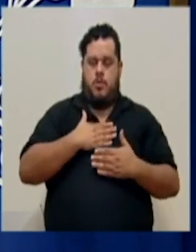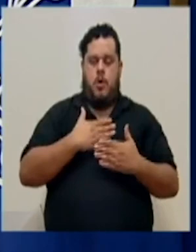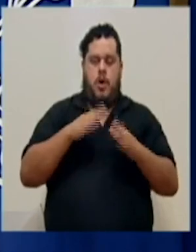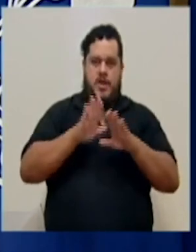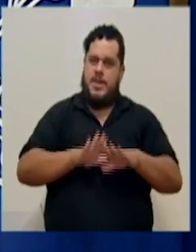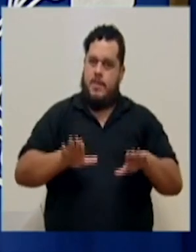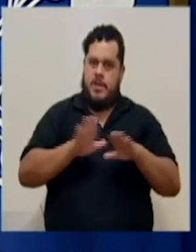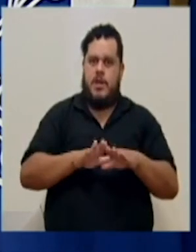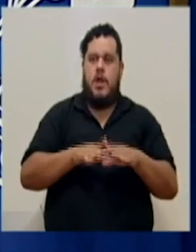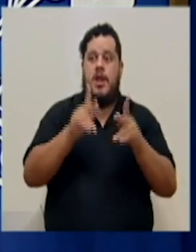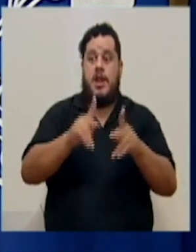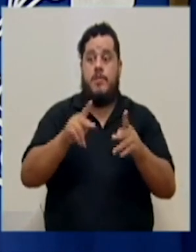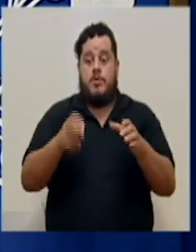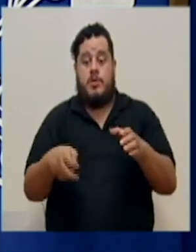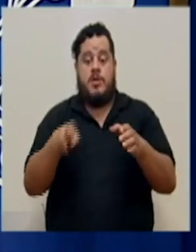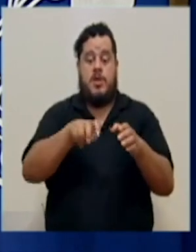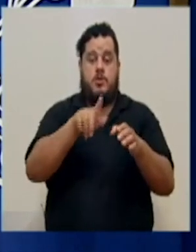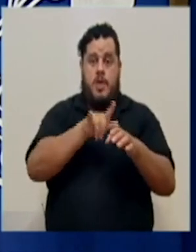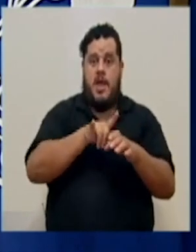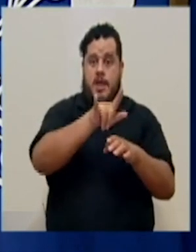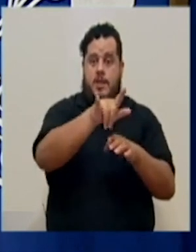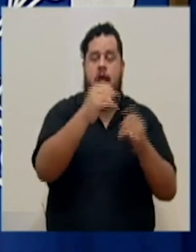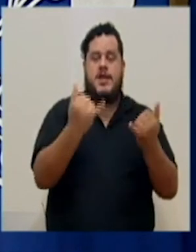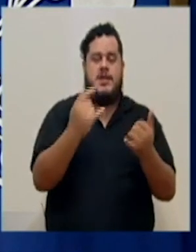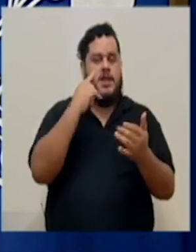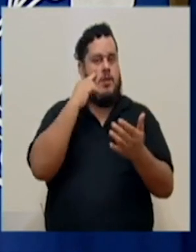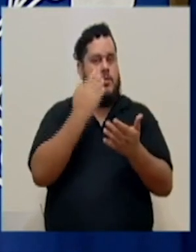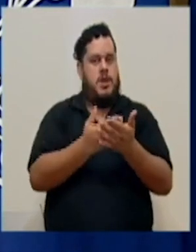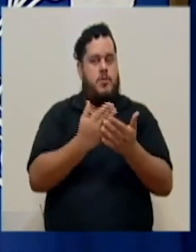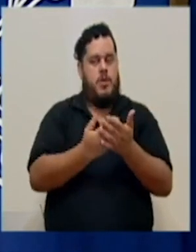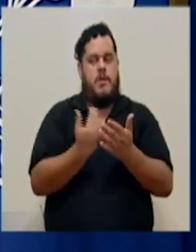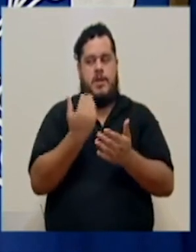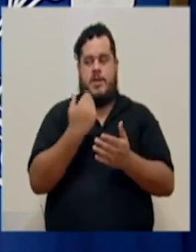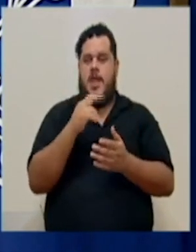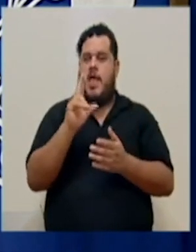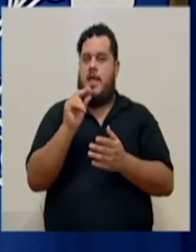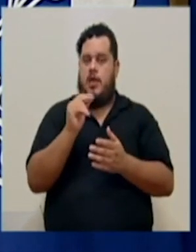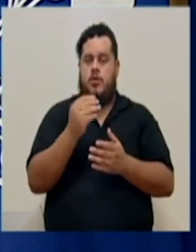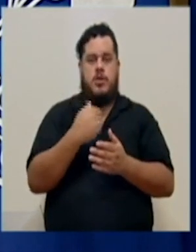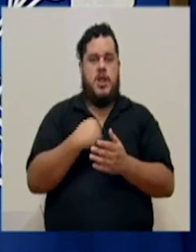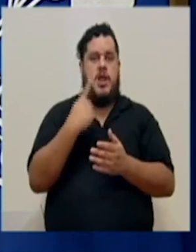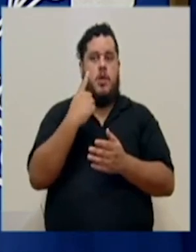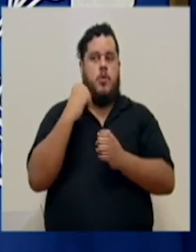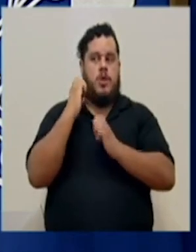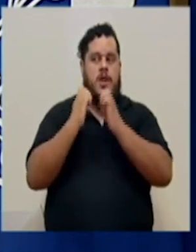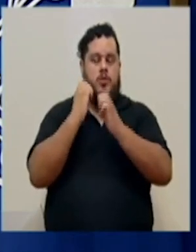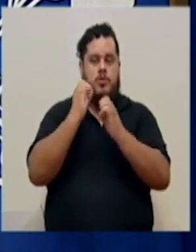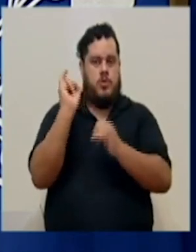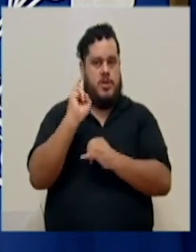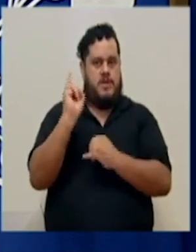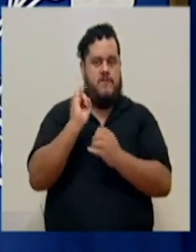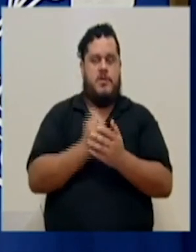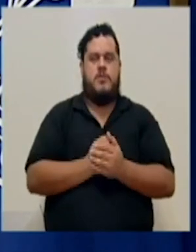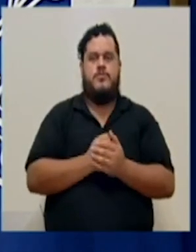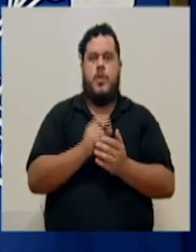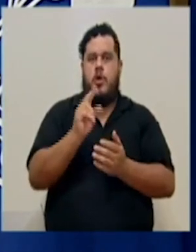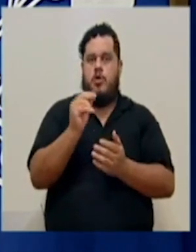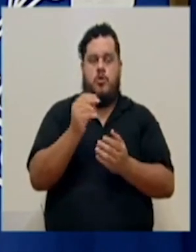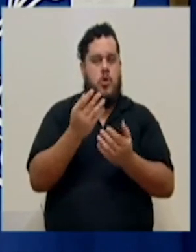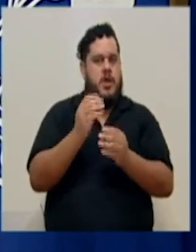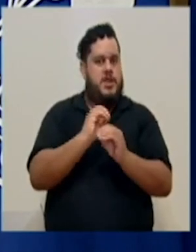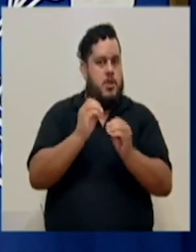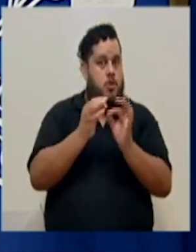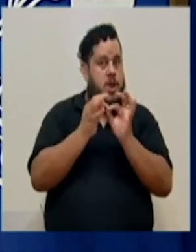que se está subiendo a ese avión ya tiene una prueba reciente que demuestra que no está en una evolución de infección. Como le digo, no hay ninguna